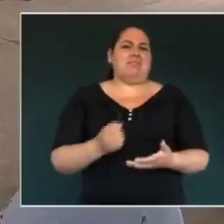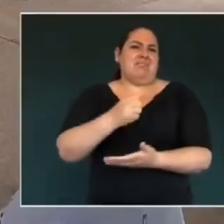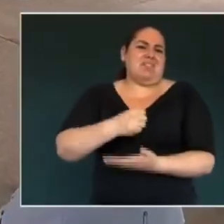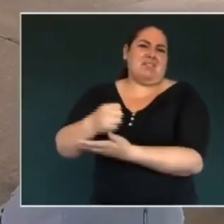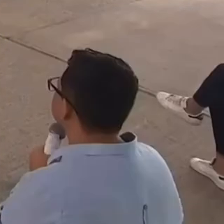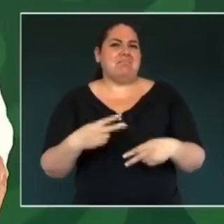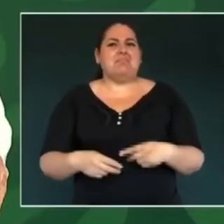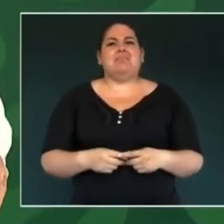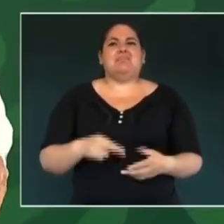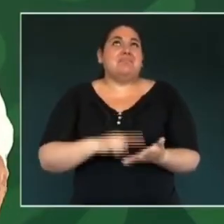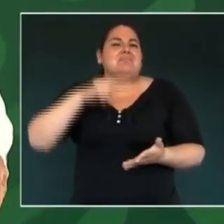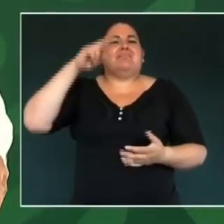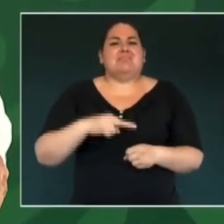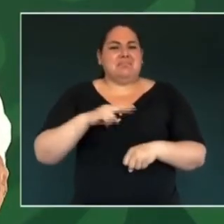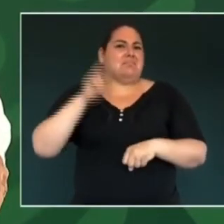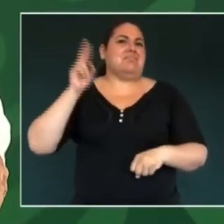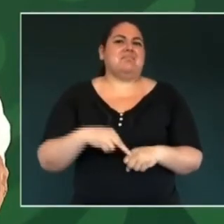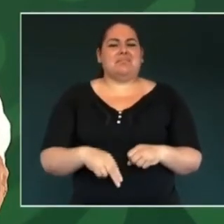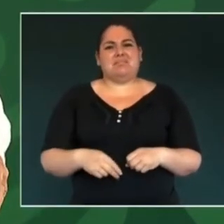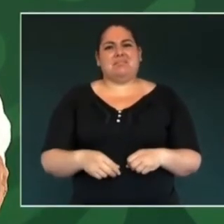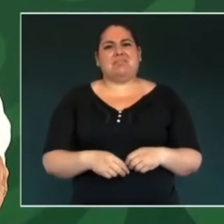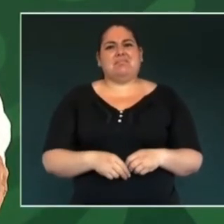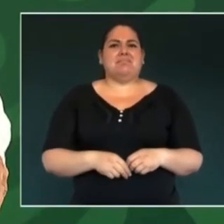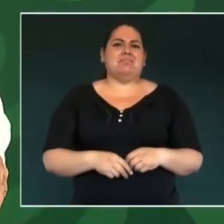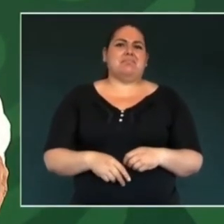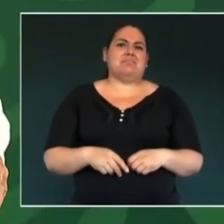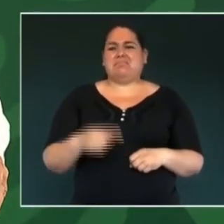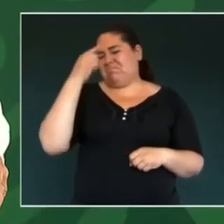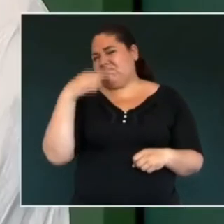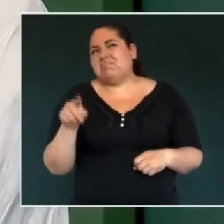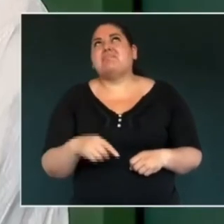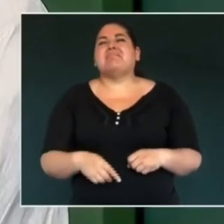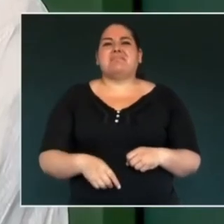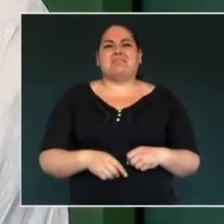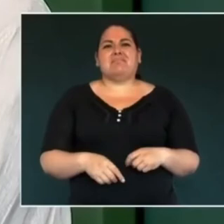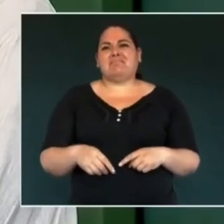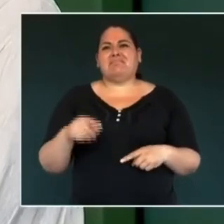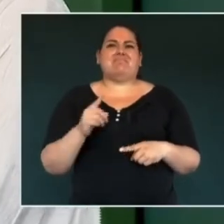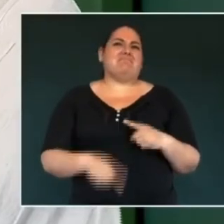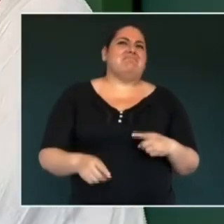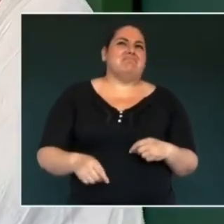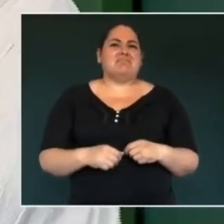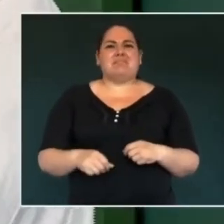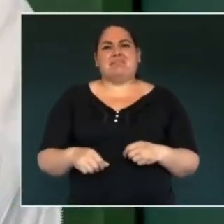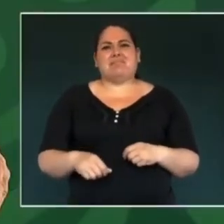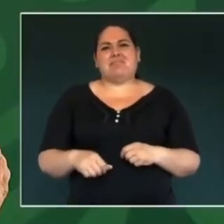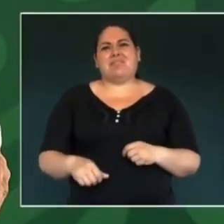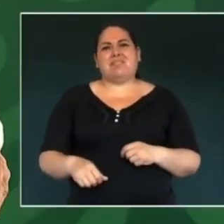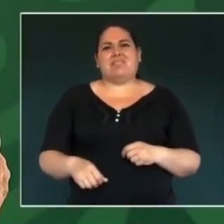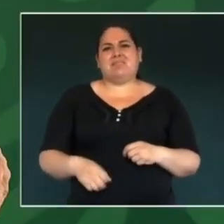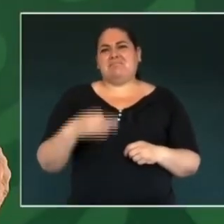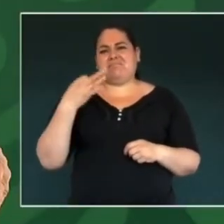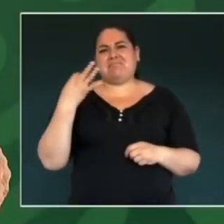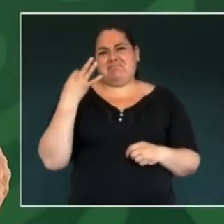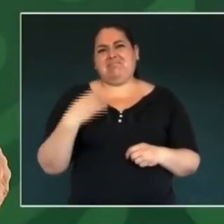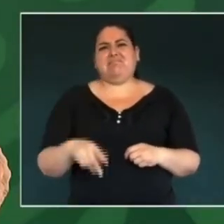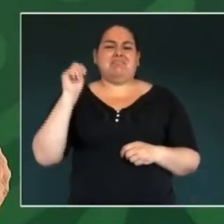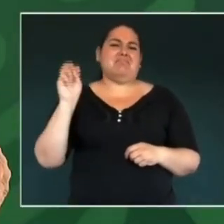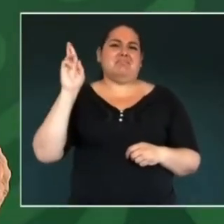formal. Yo espero que para finales de este tercer trimestre,